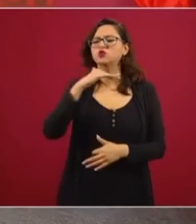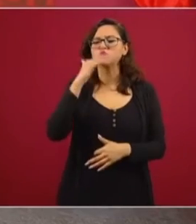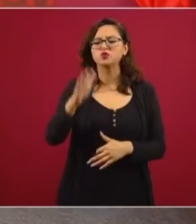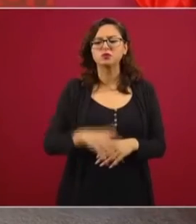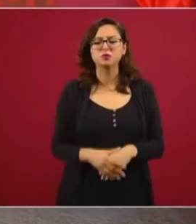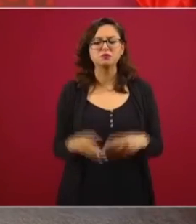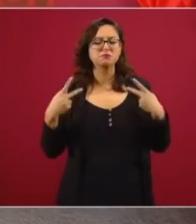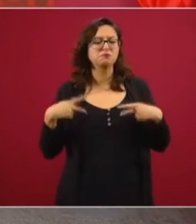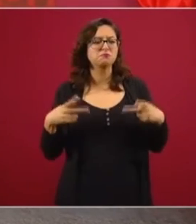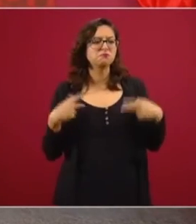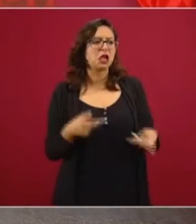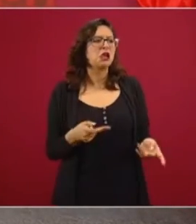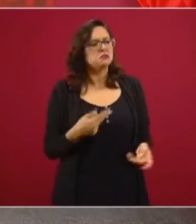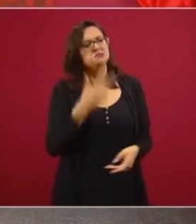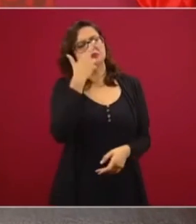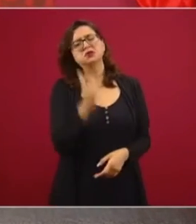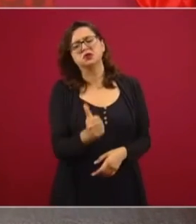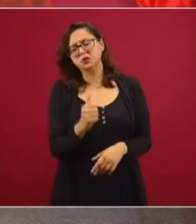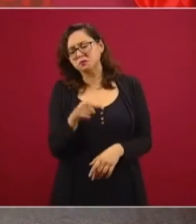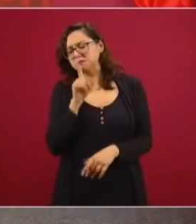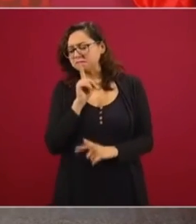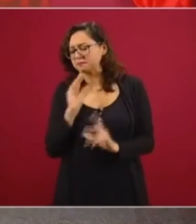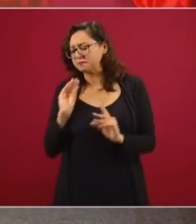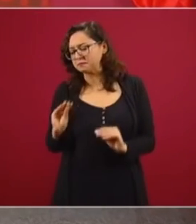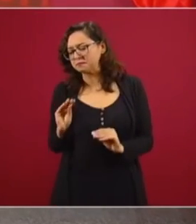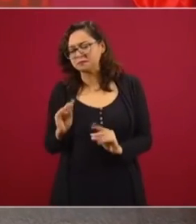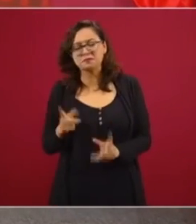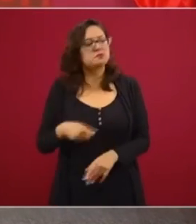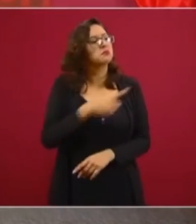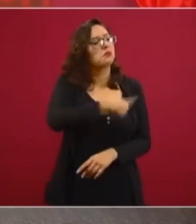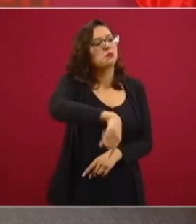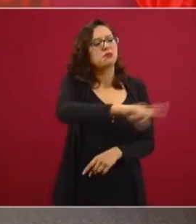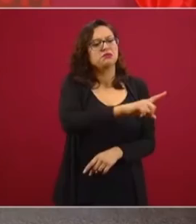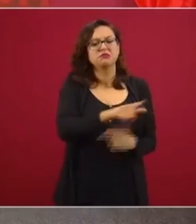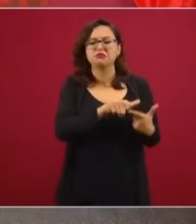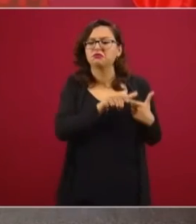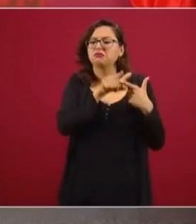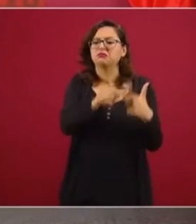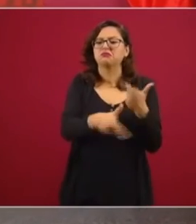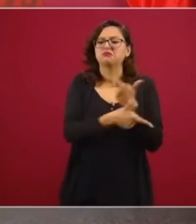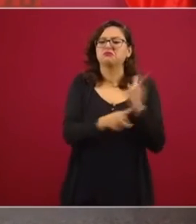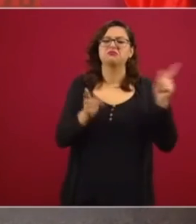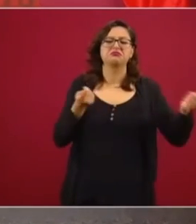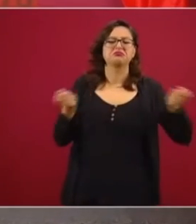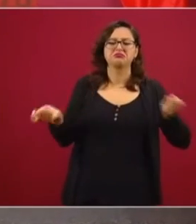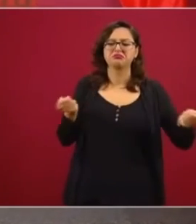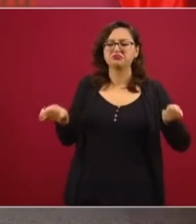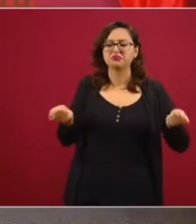que la gente no participara y ellos siguieran dominando,